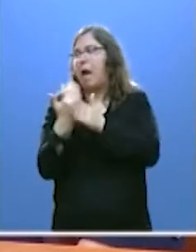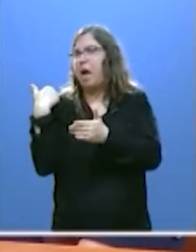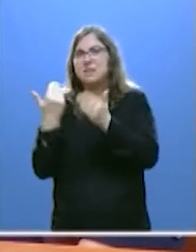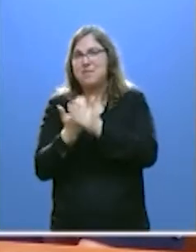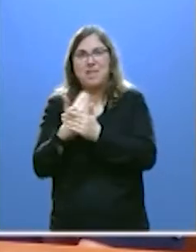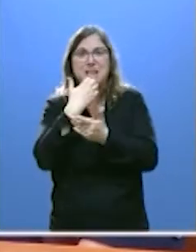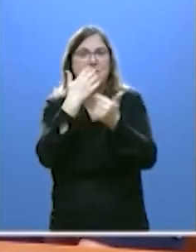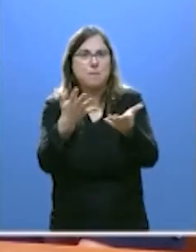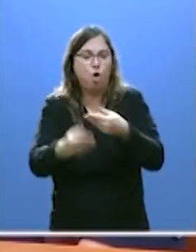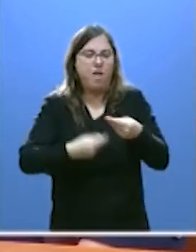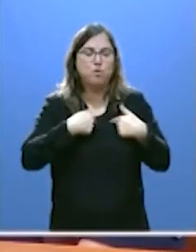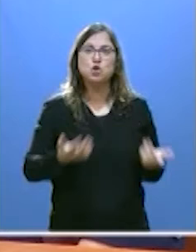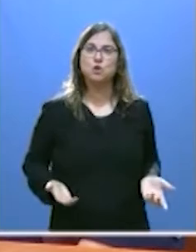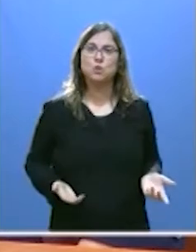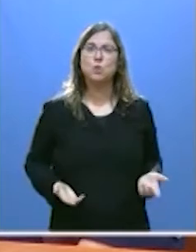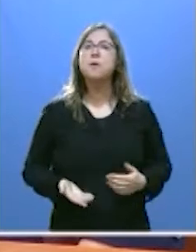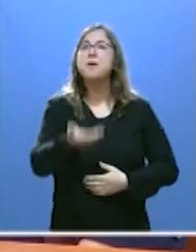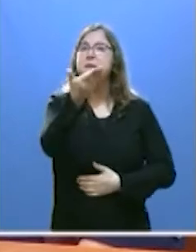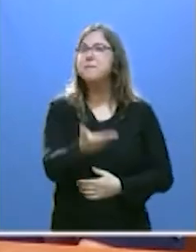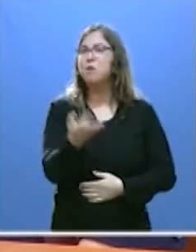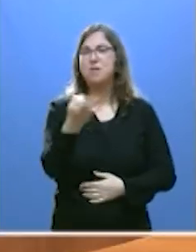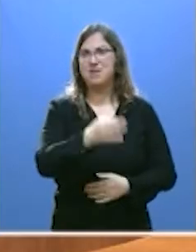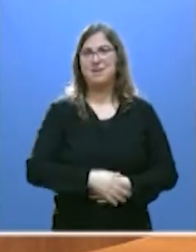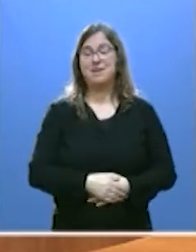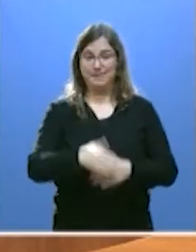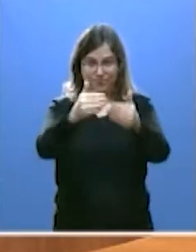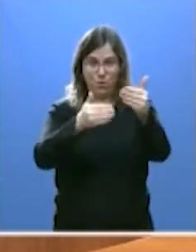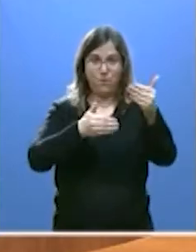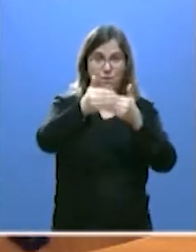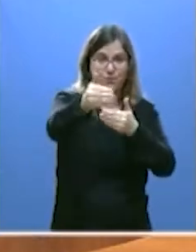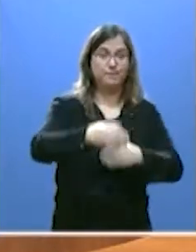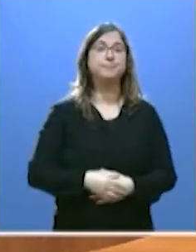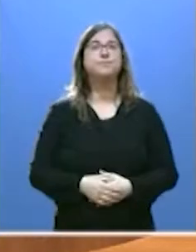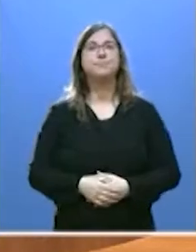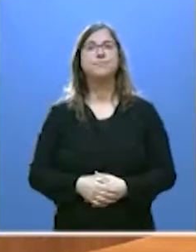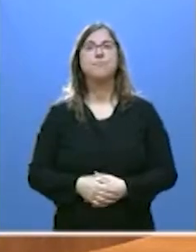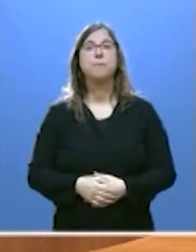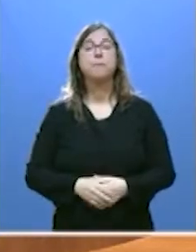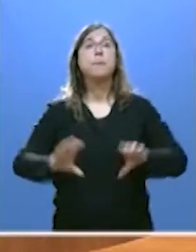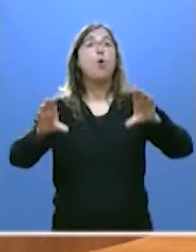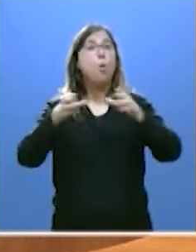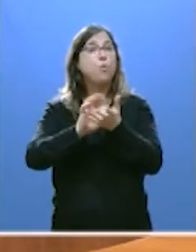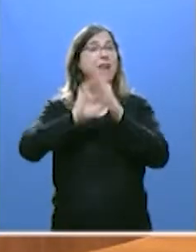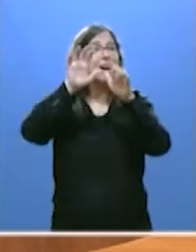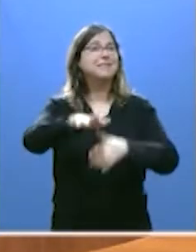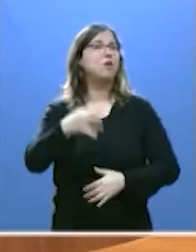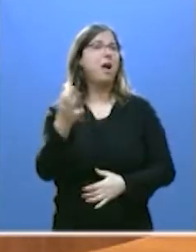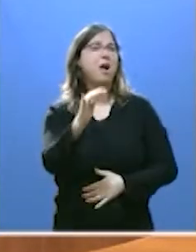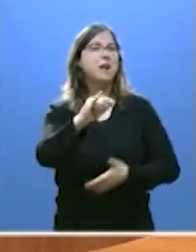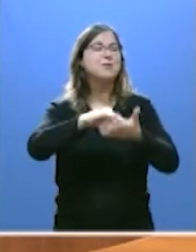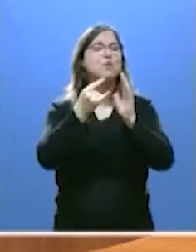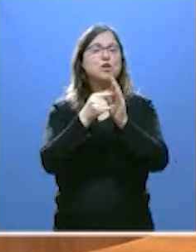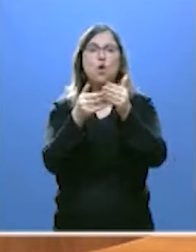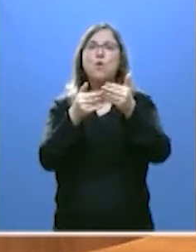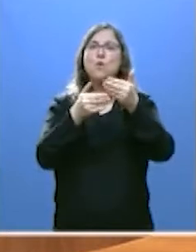Tudanca. Pero lo importante es lo que tenemos por delante. Desde la Junta de Castilla y León tenemos un proyecto de